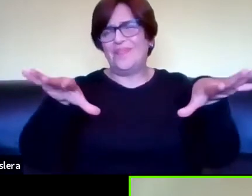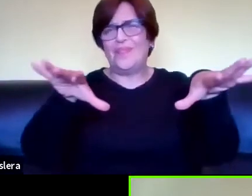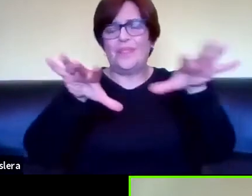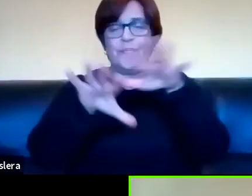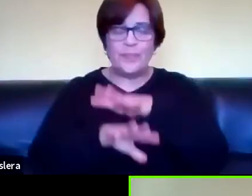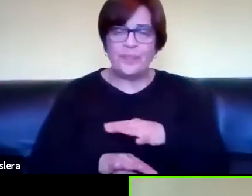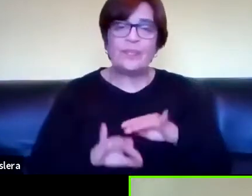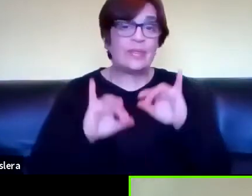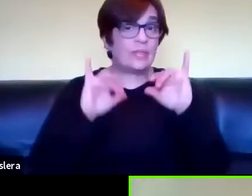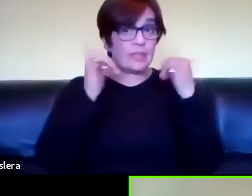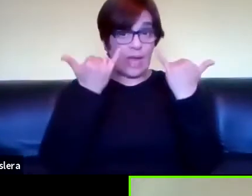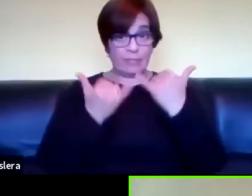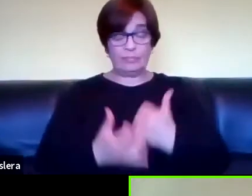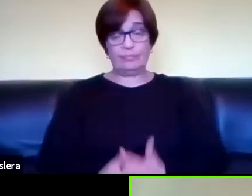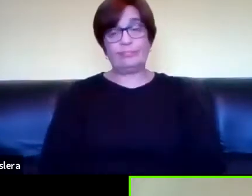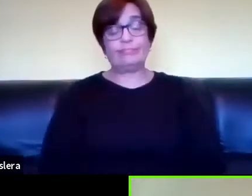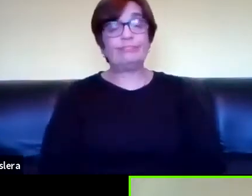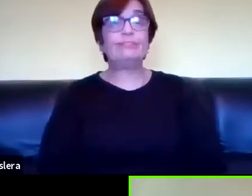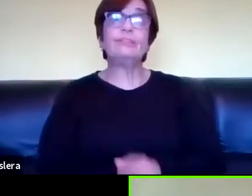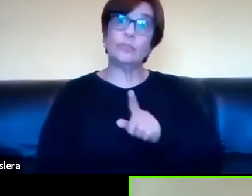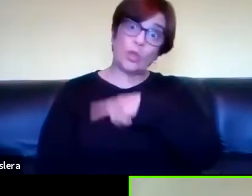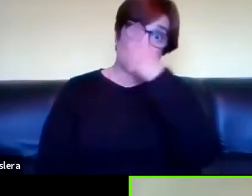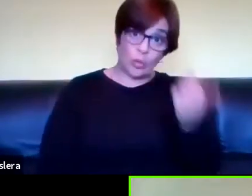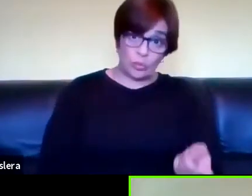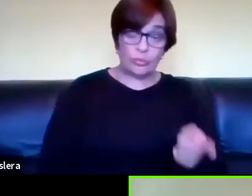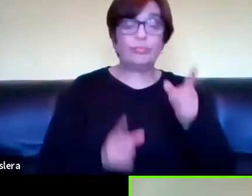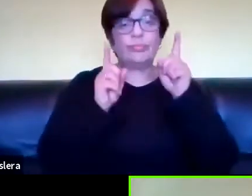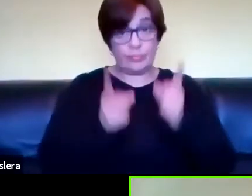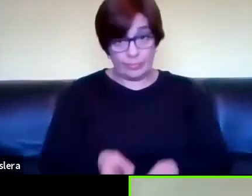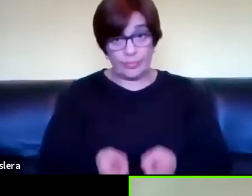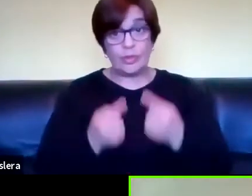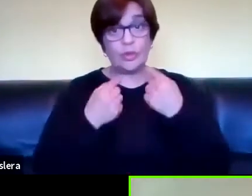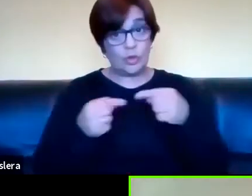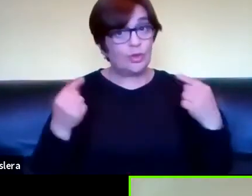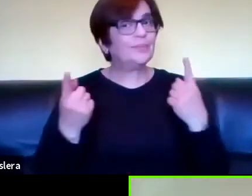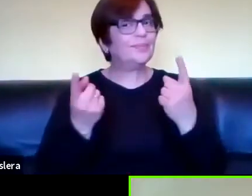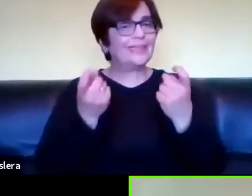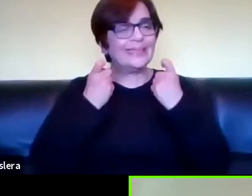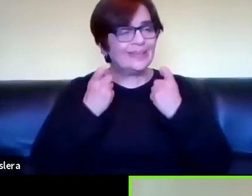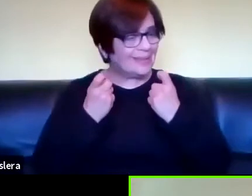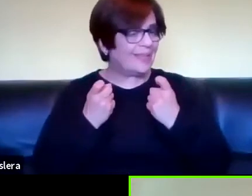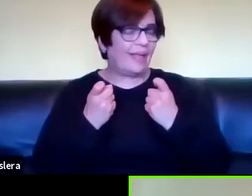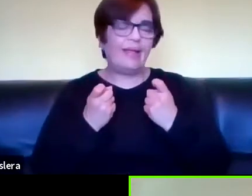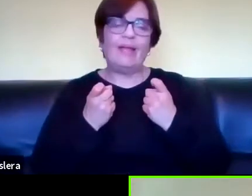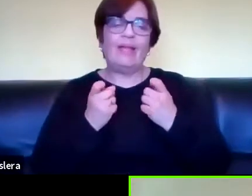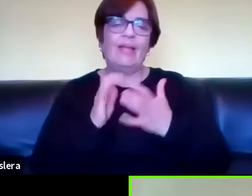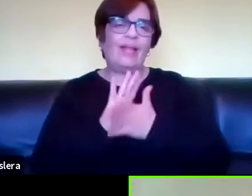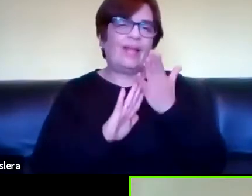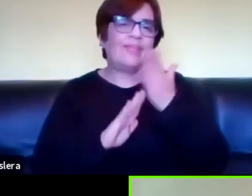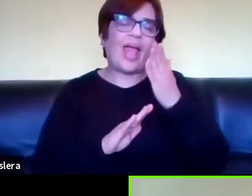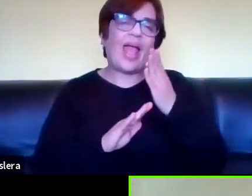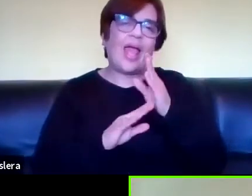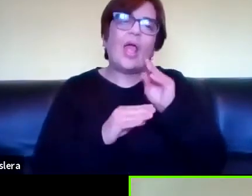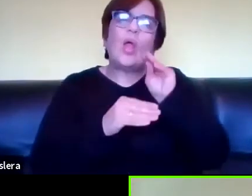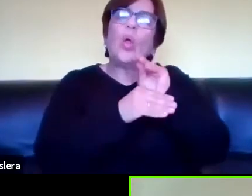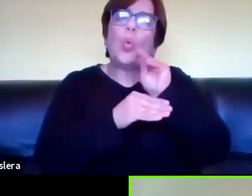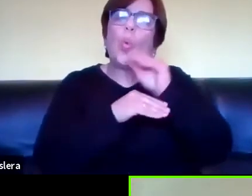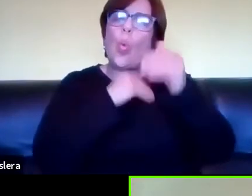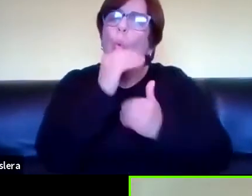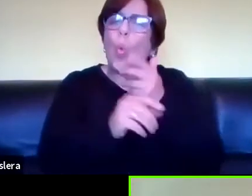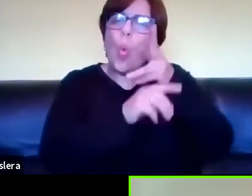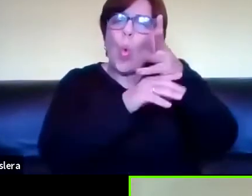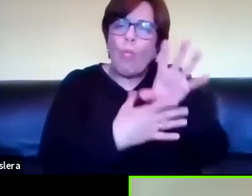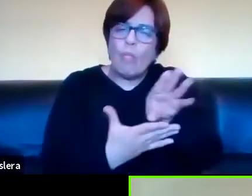la tecnología y el otro elemento que también se necesita para que se conforme la cultura letrada son